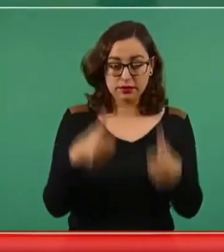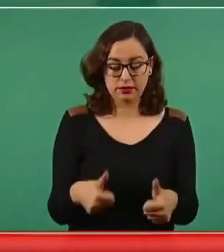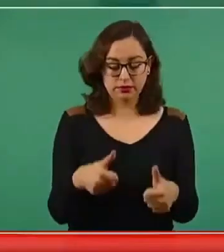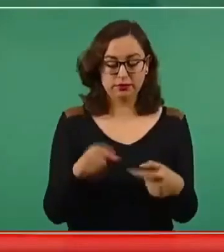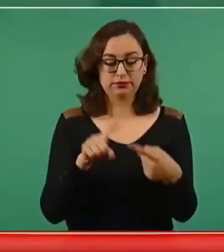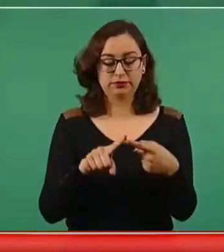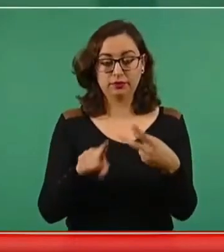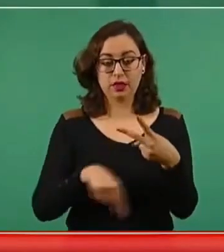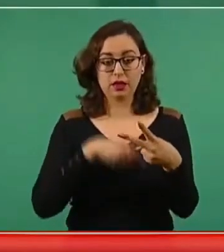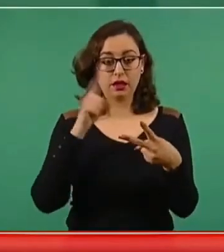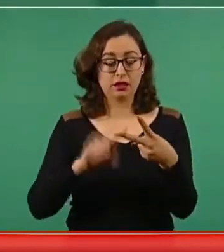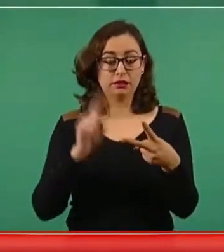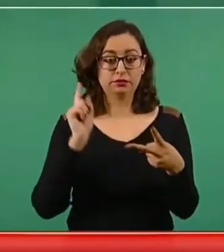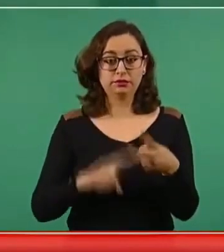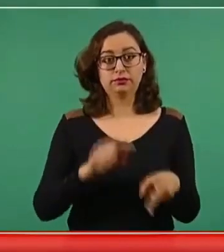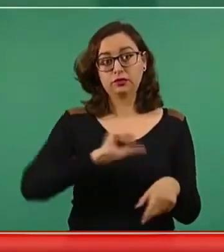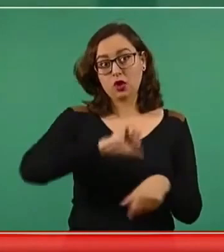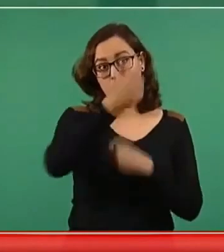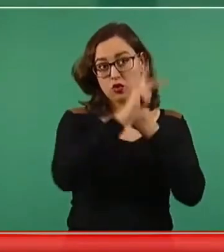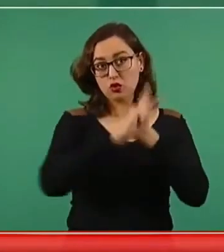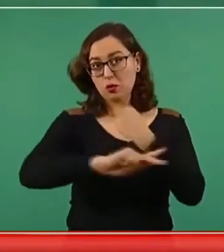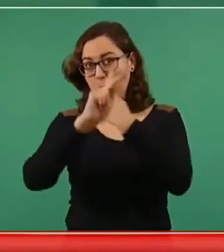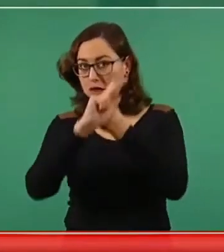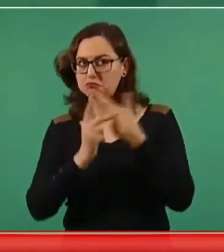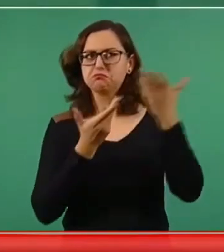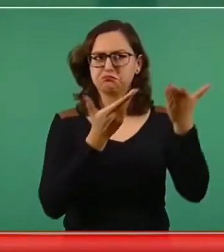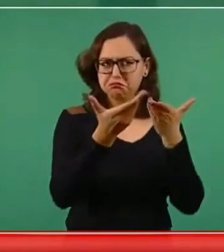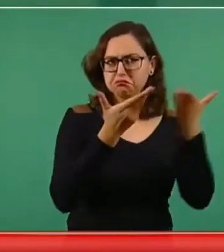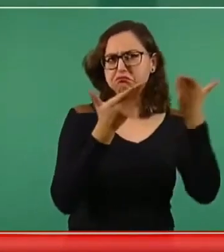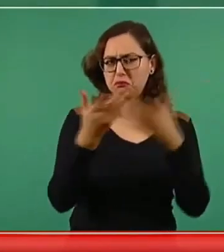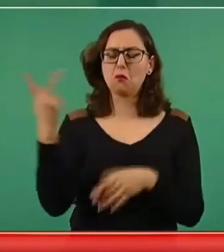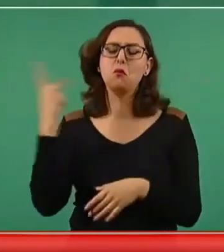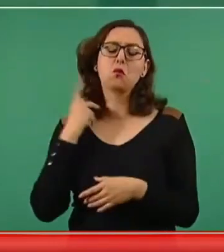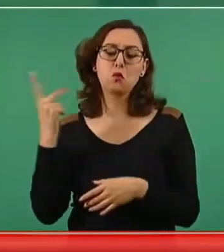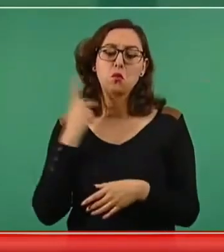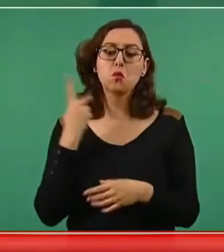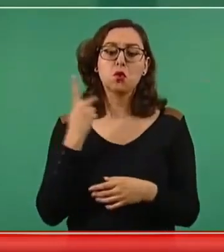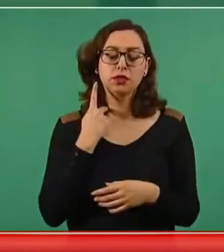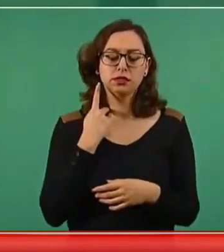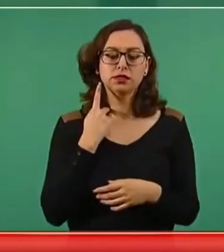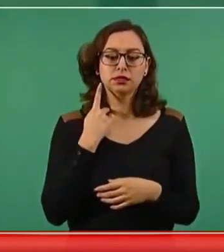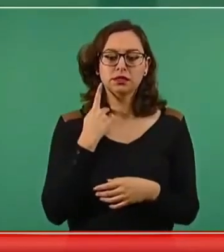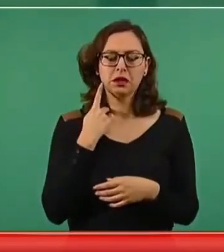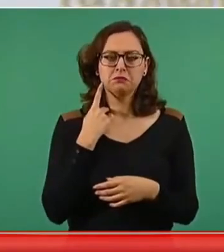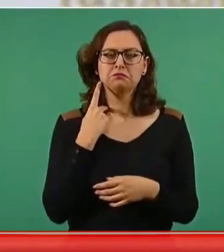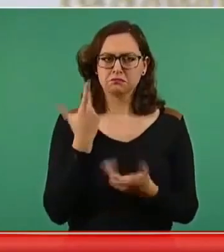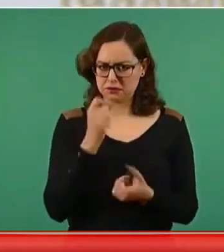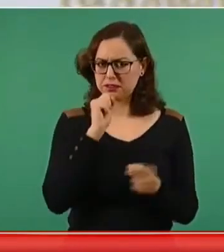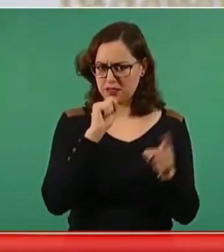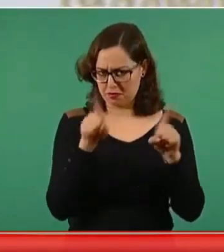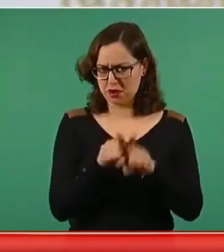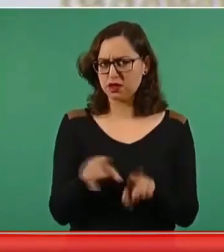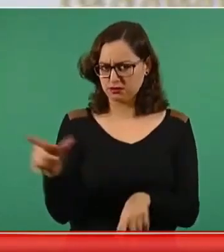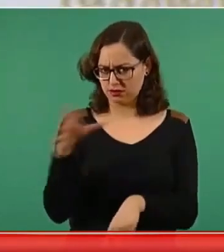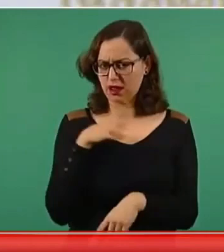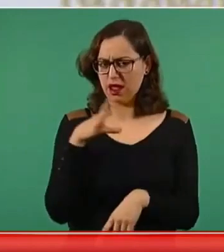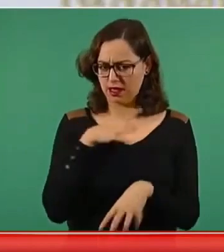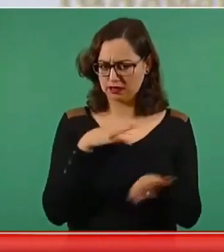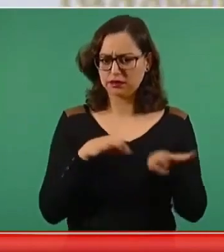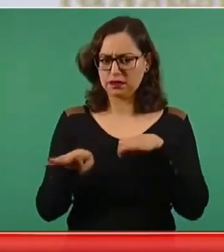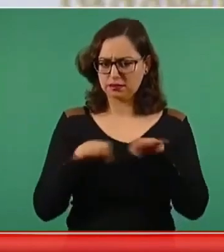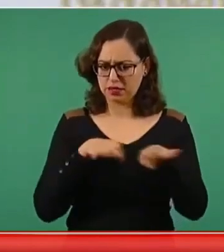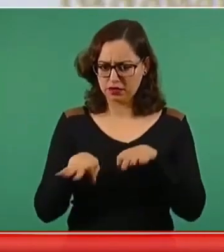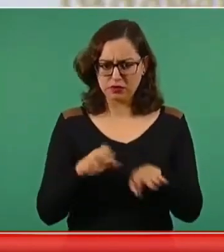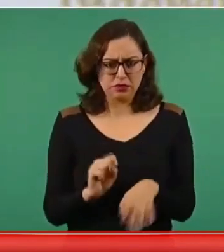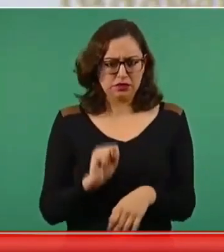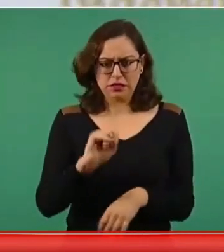ha representado un apoyo